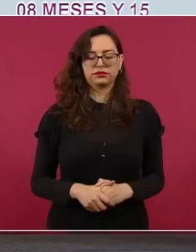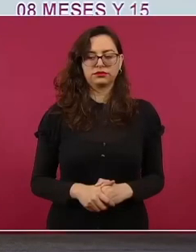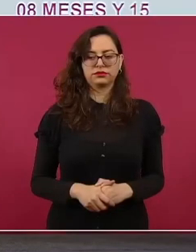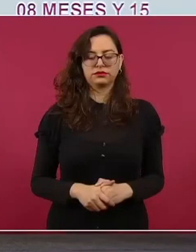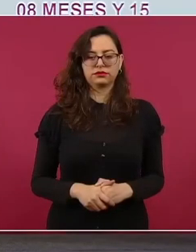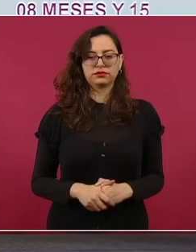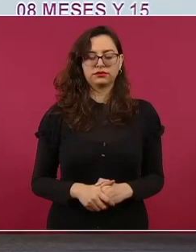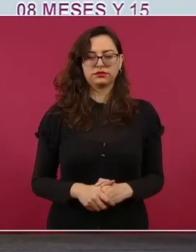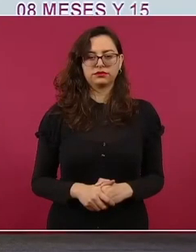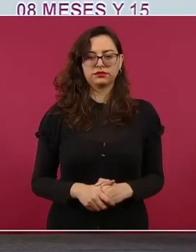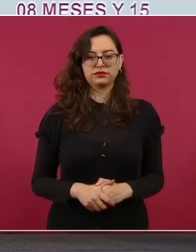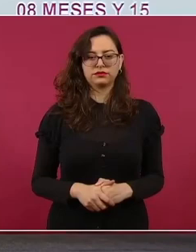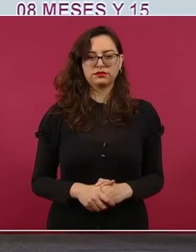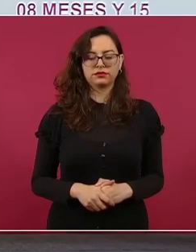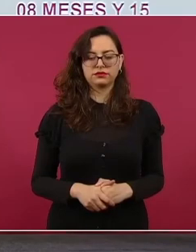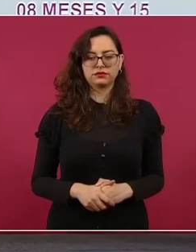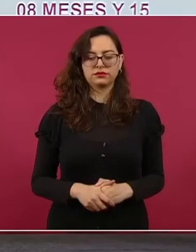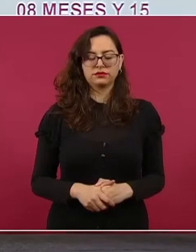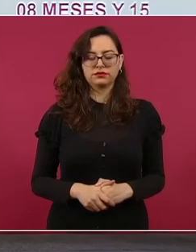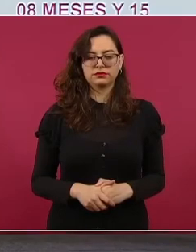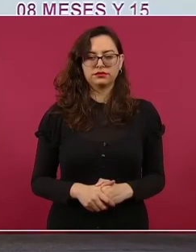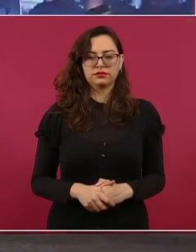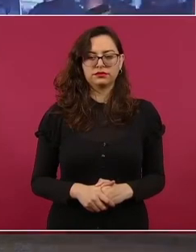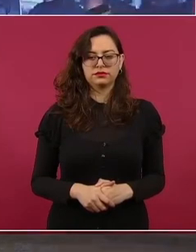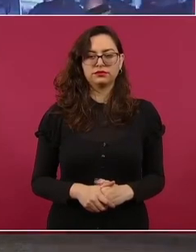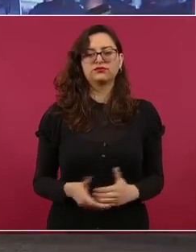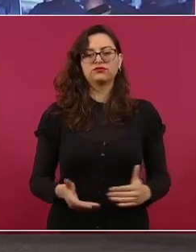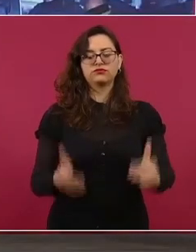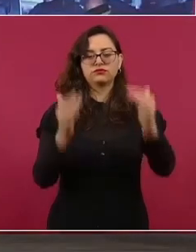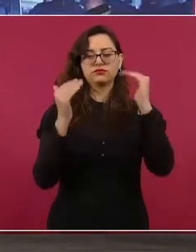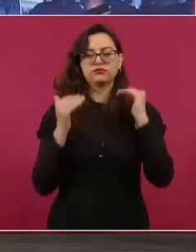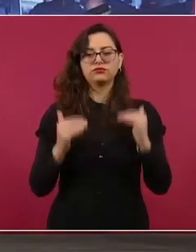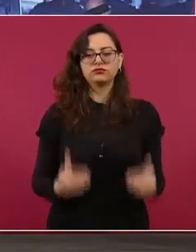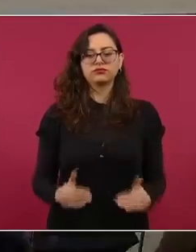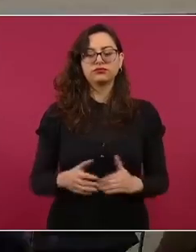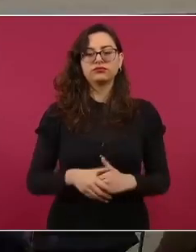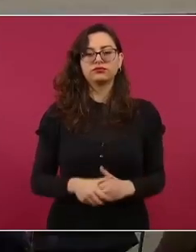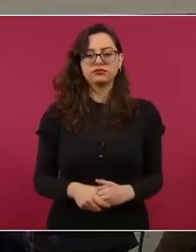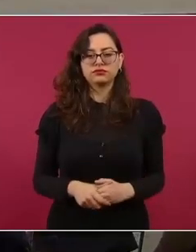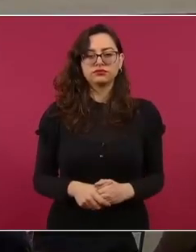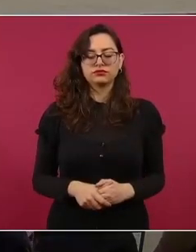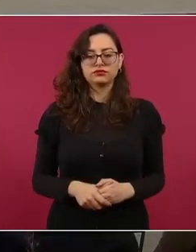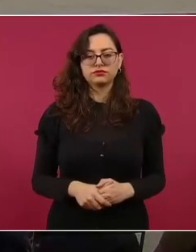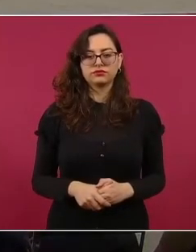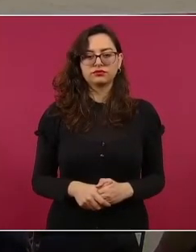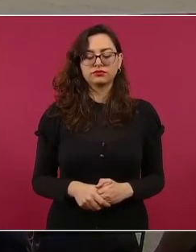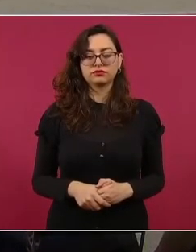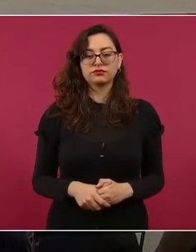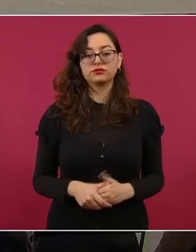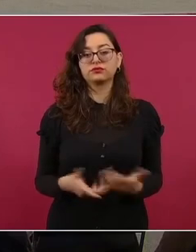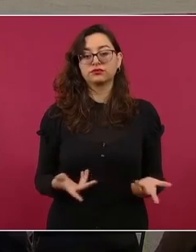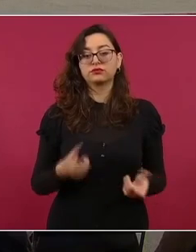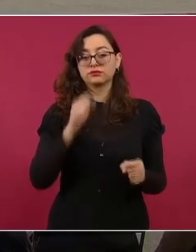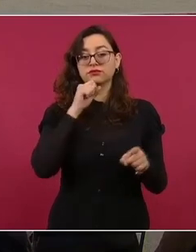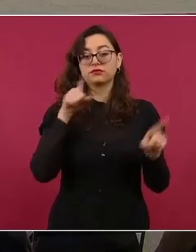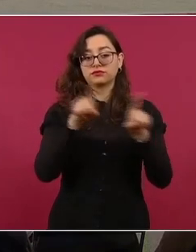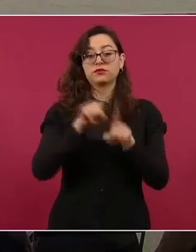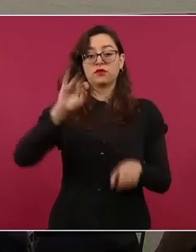policiales, se le decretó esa sentencia. Siguiente. También en sentencias de carácter federal,